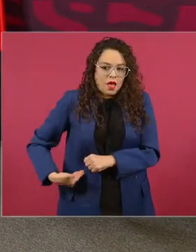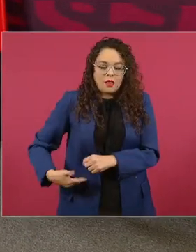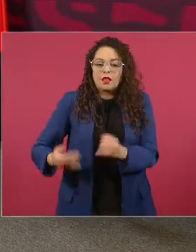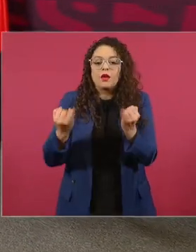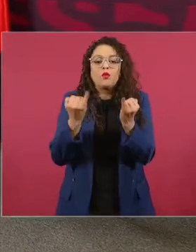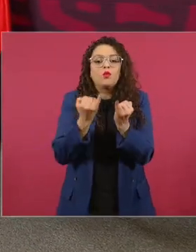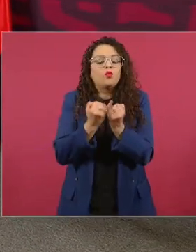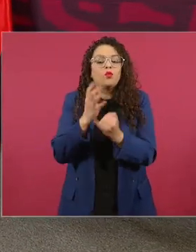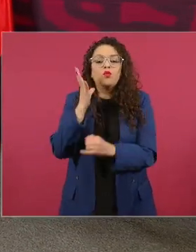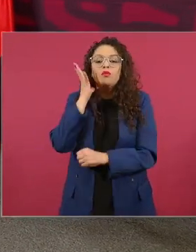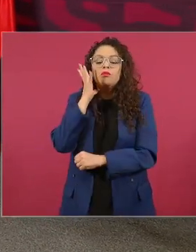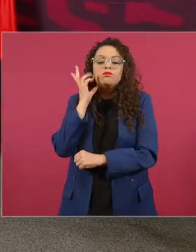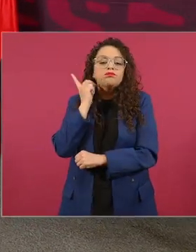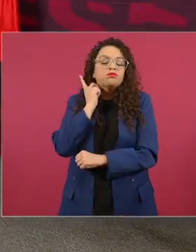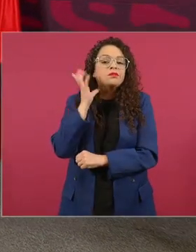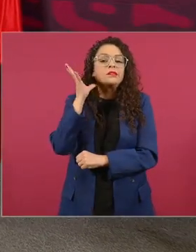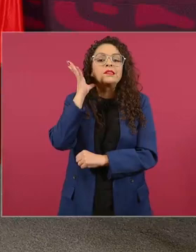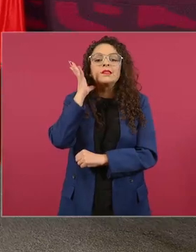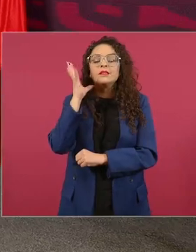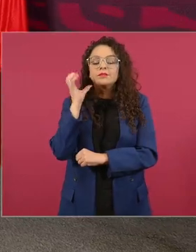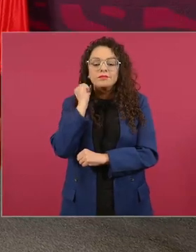se creó